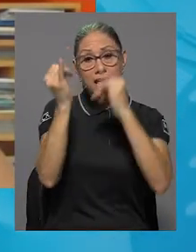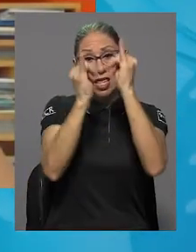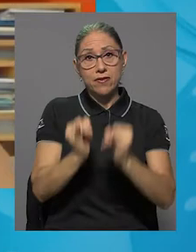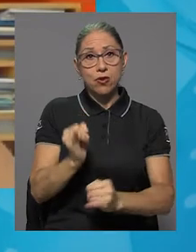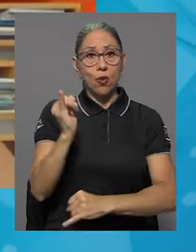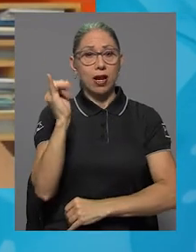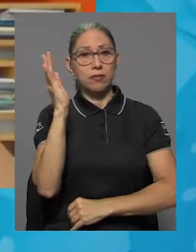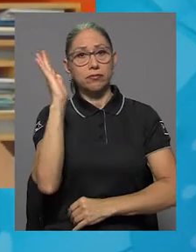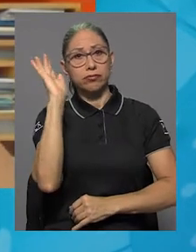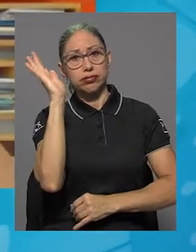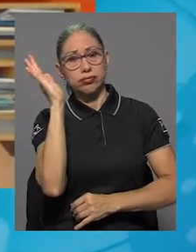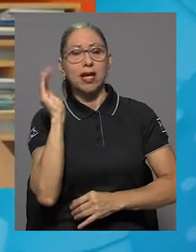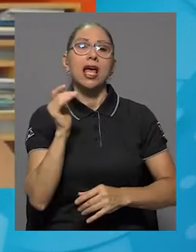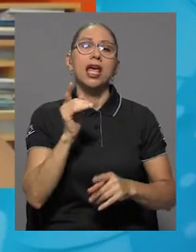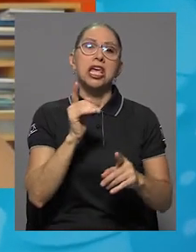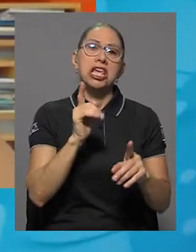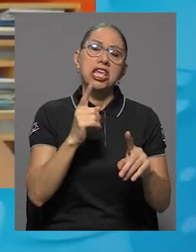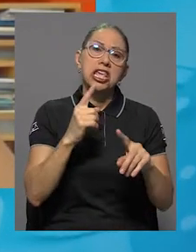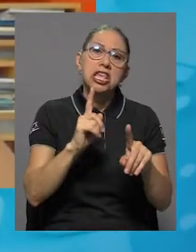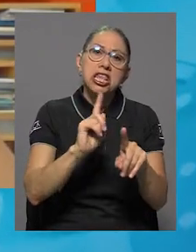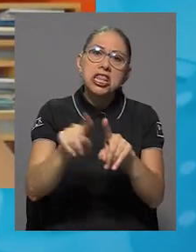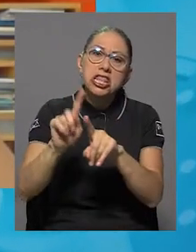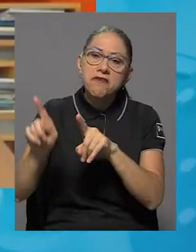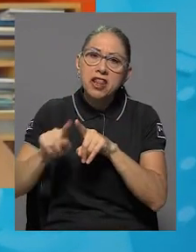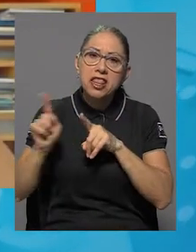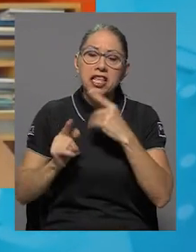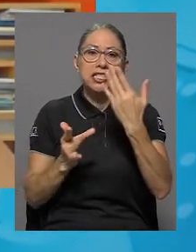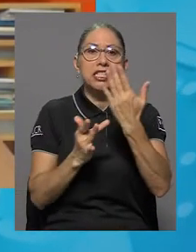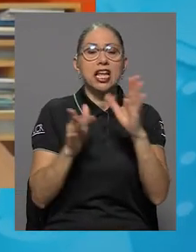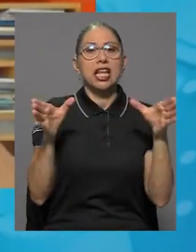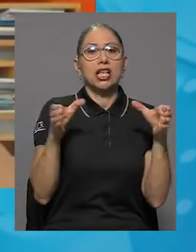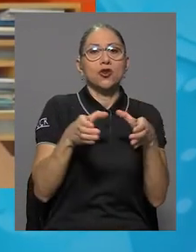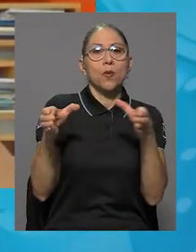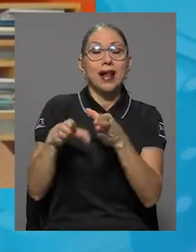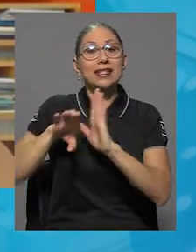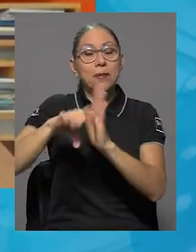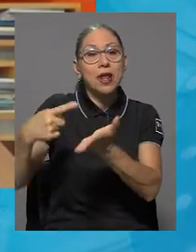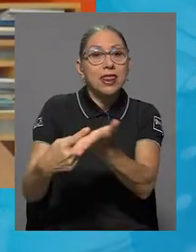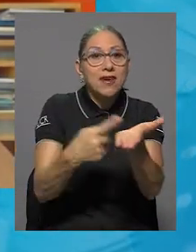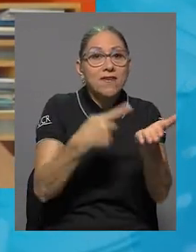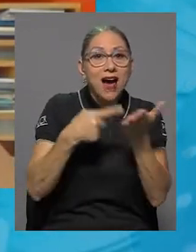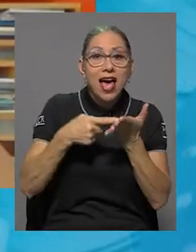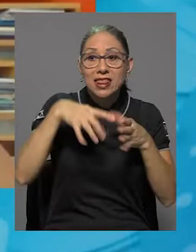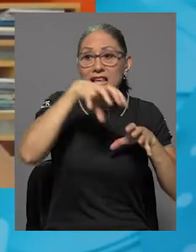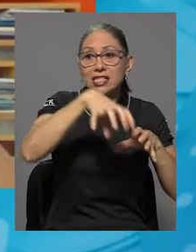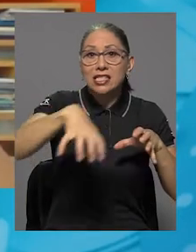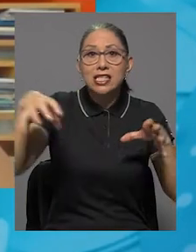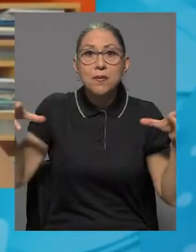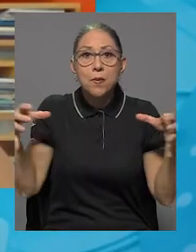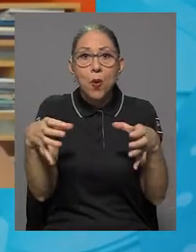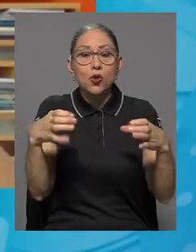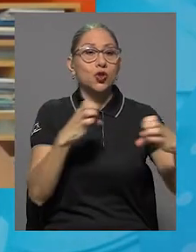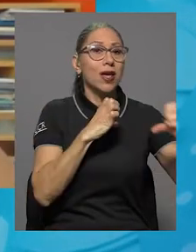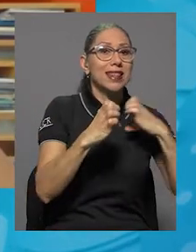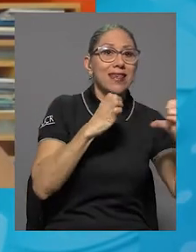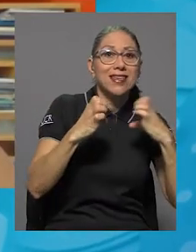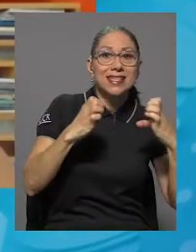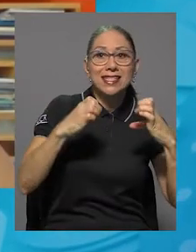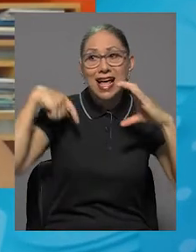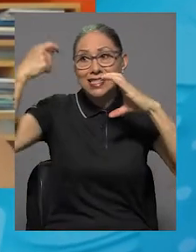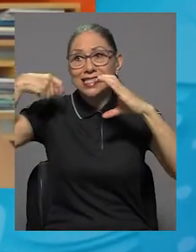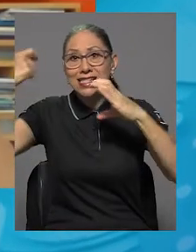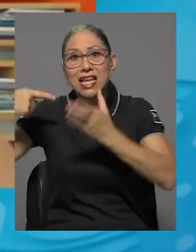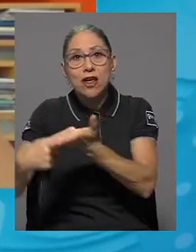individual y después abarca diferentes técnicas grupales, como el debate, el simposio, la entrevista, el cineforo, la lectura